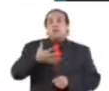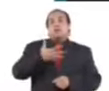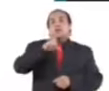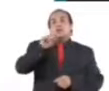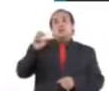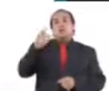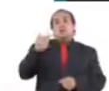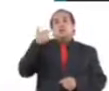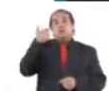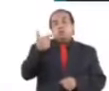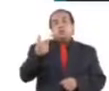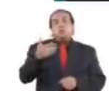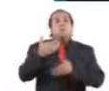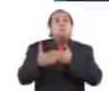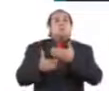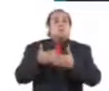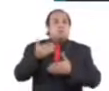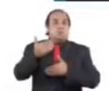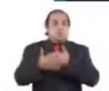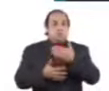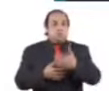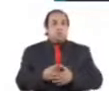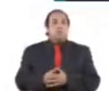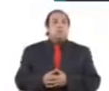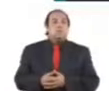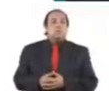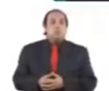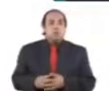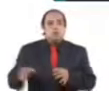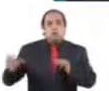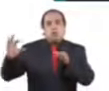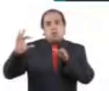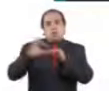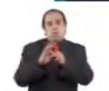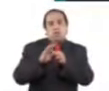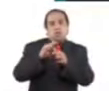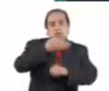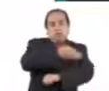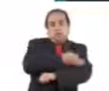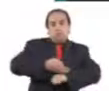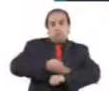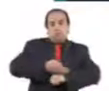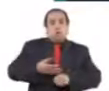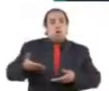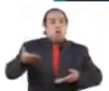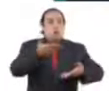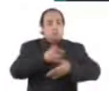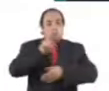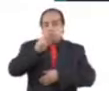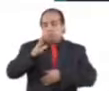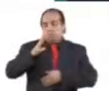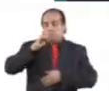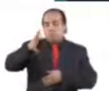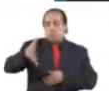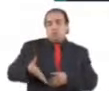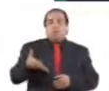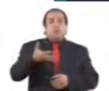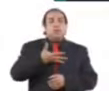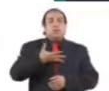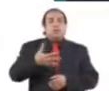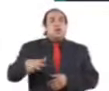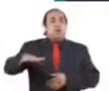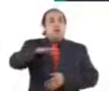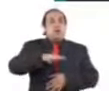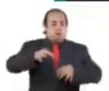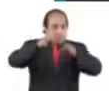157 procesos de revinculación familiar y compartimos el orgullo de contar con espacios